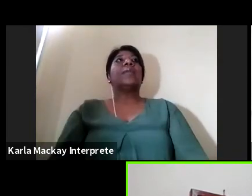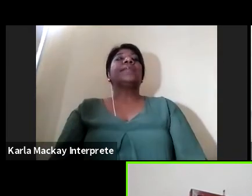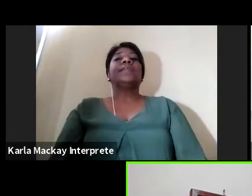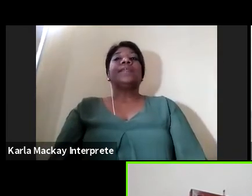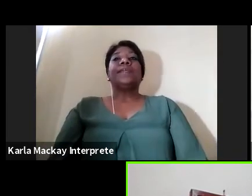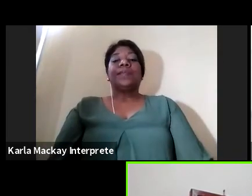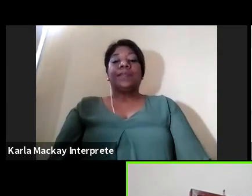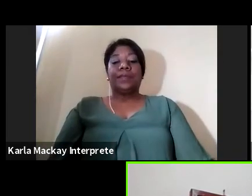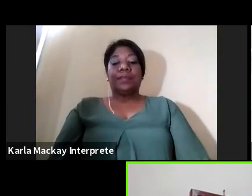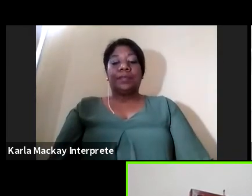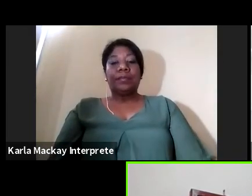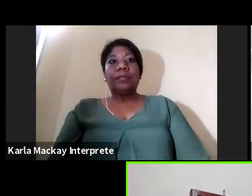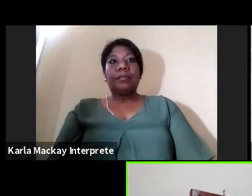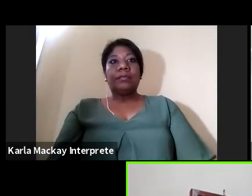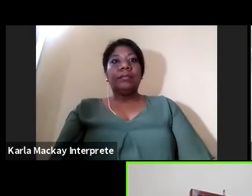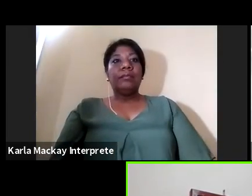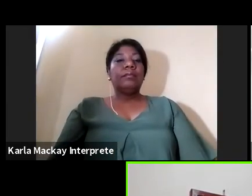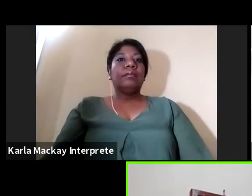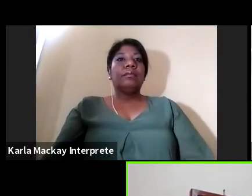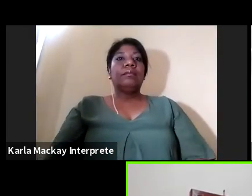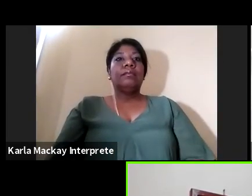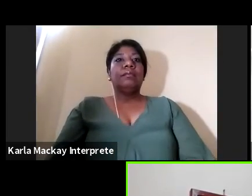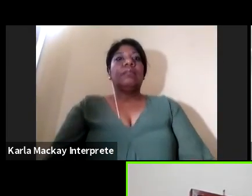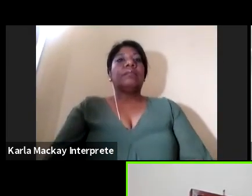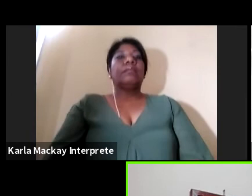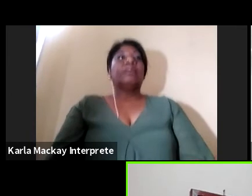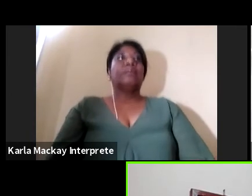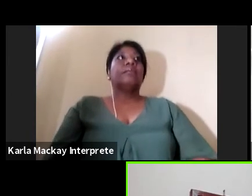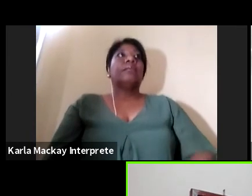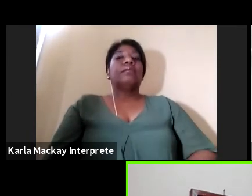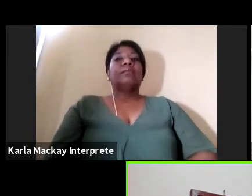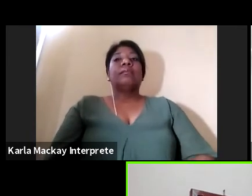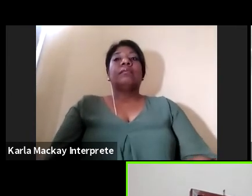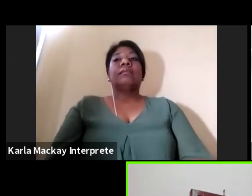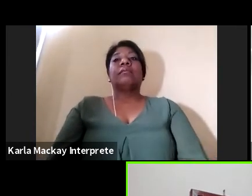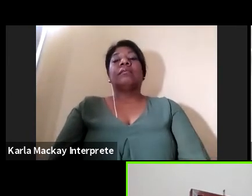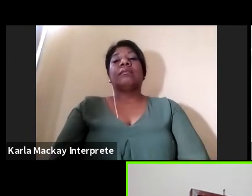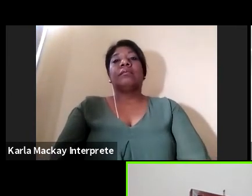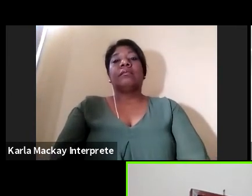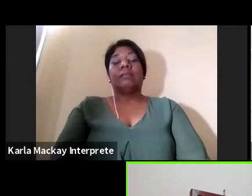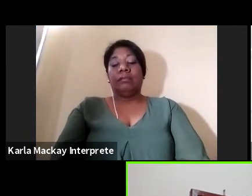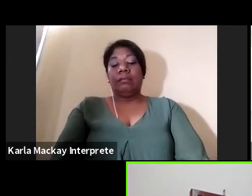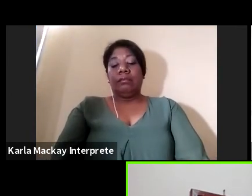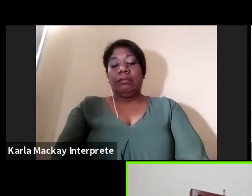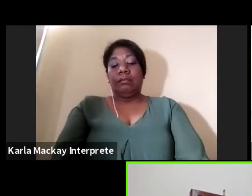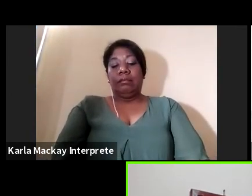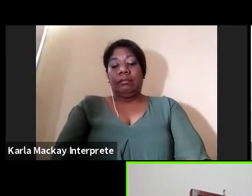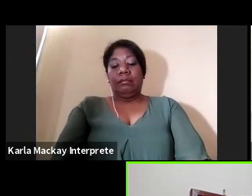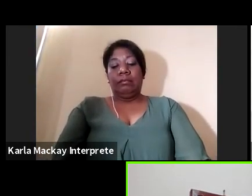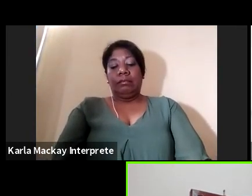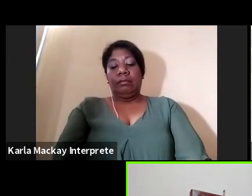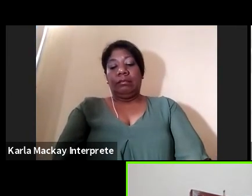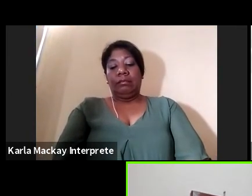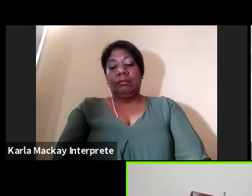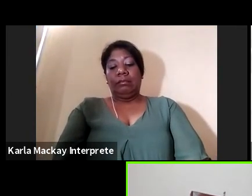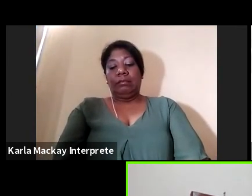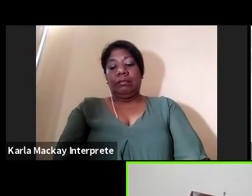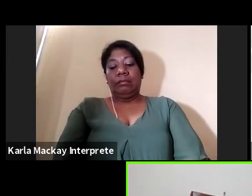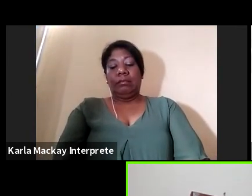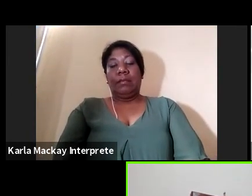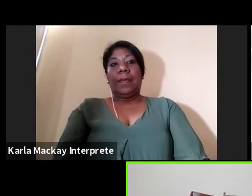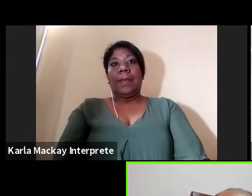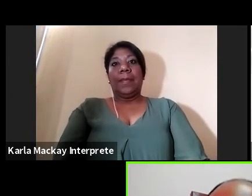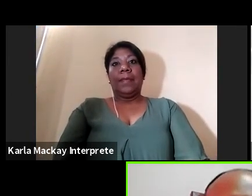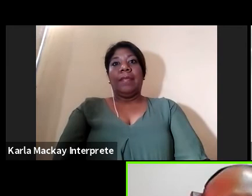Raúl o qué nos dice Cecilia la presidenta si comparten mi visión o si tienen